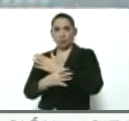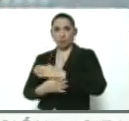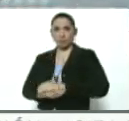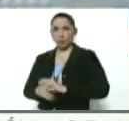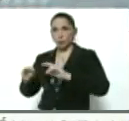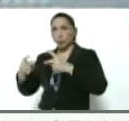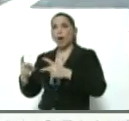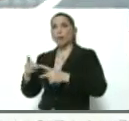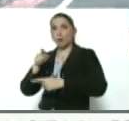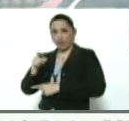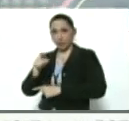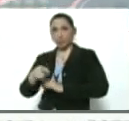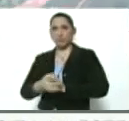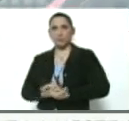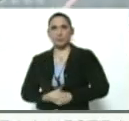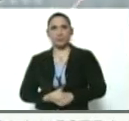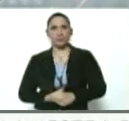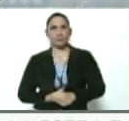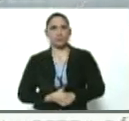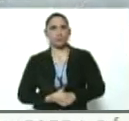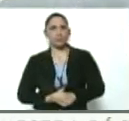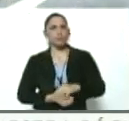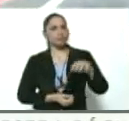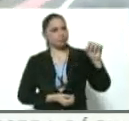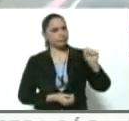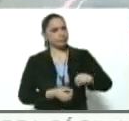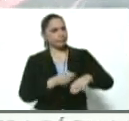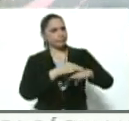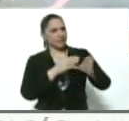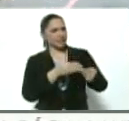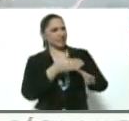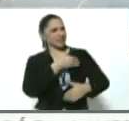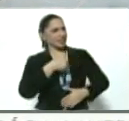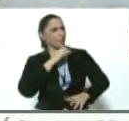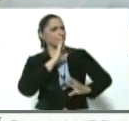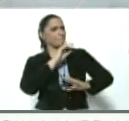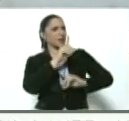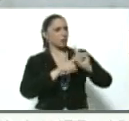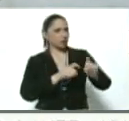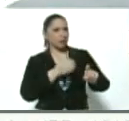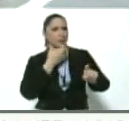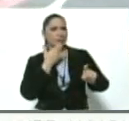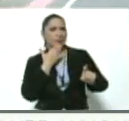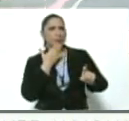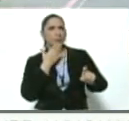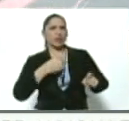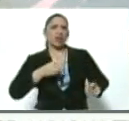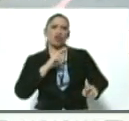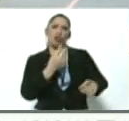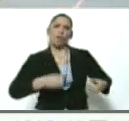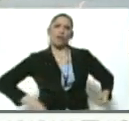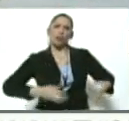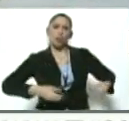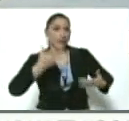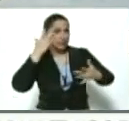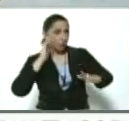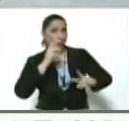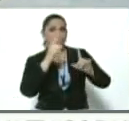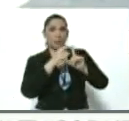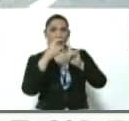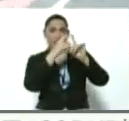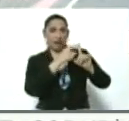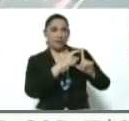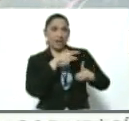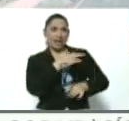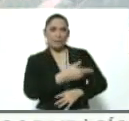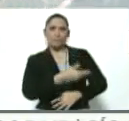nuevo delito. Sí, Ministro, ahora quiero preguntarle por Elkin López, alias Doble Rueda, porque según sus declaraciones es una pieza